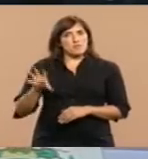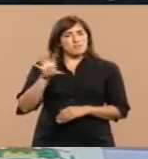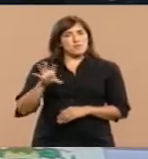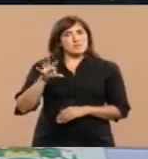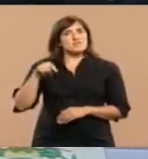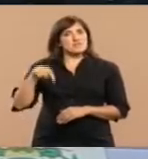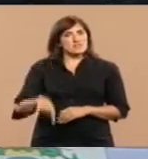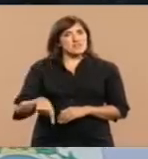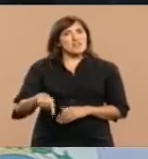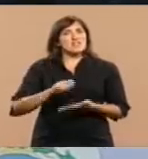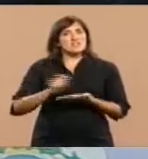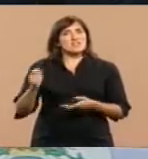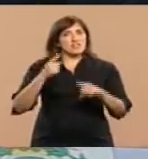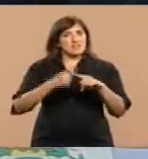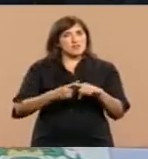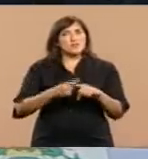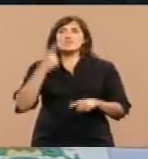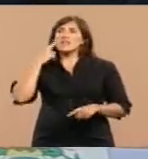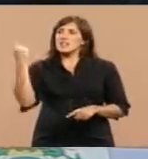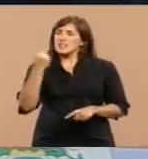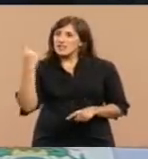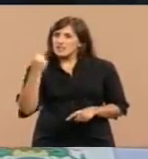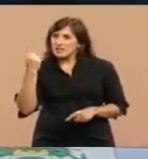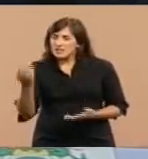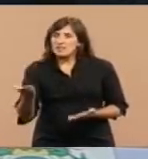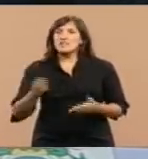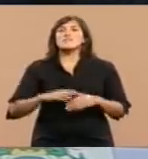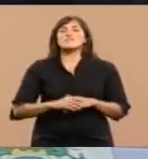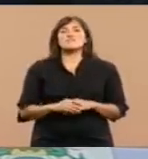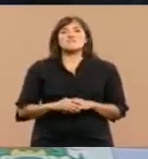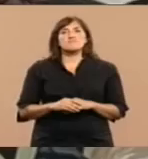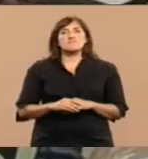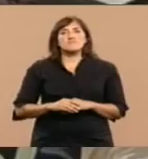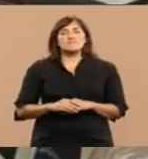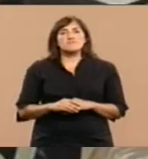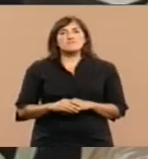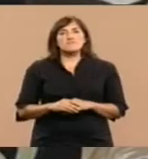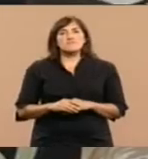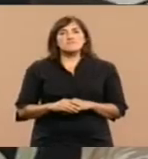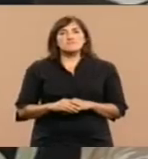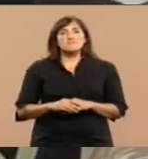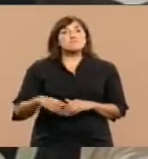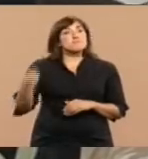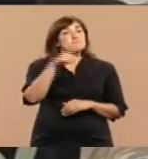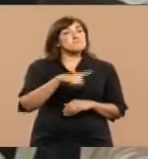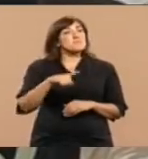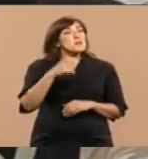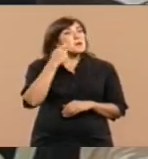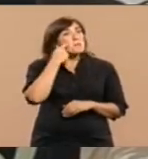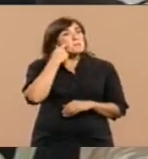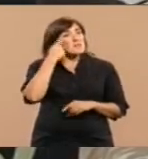la provincia de Santa Cruz, señor Intendente, veteranos